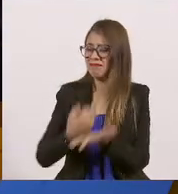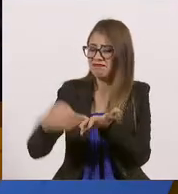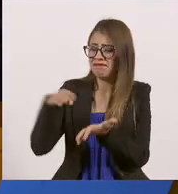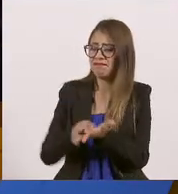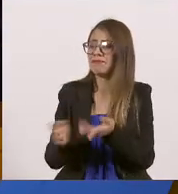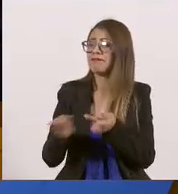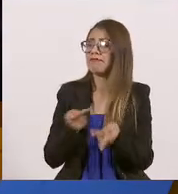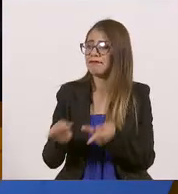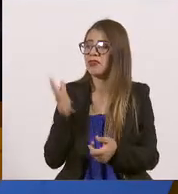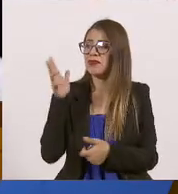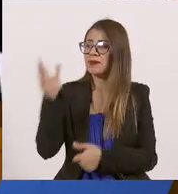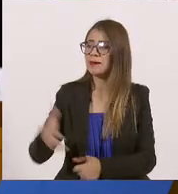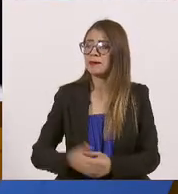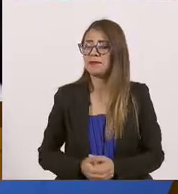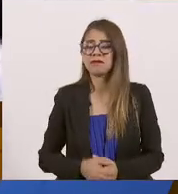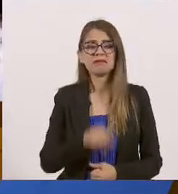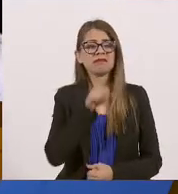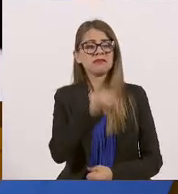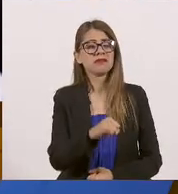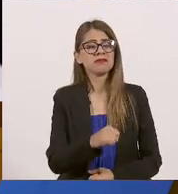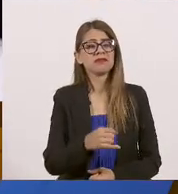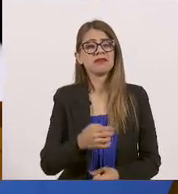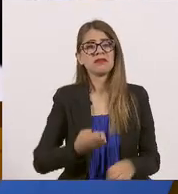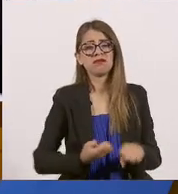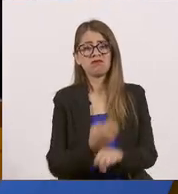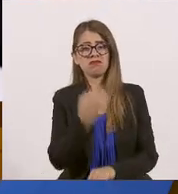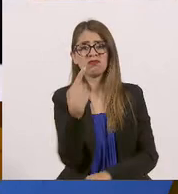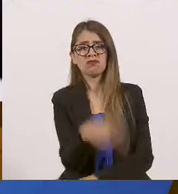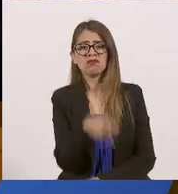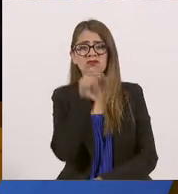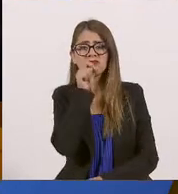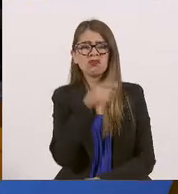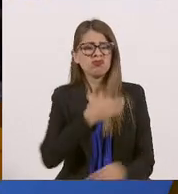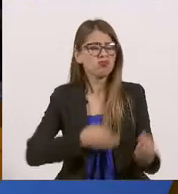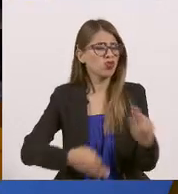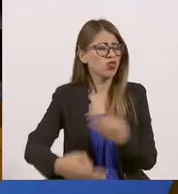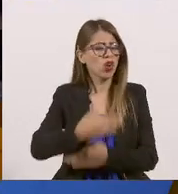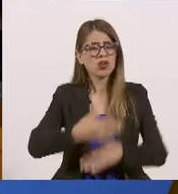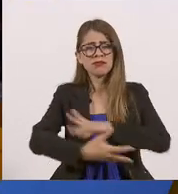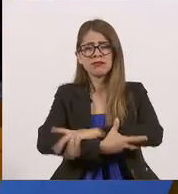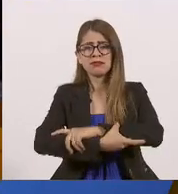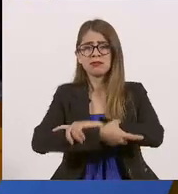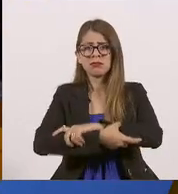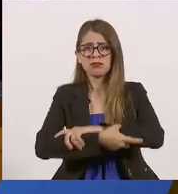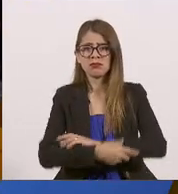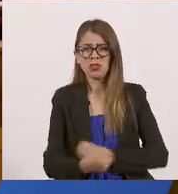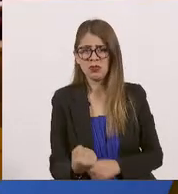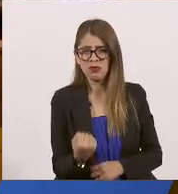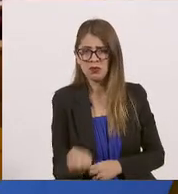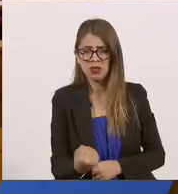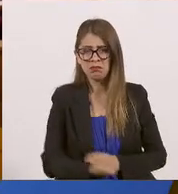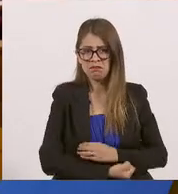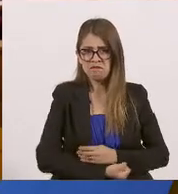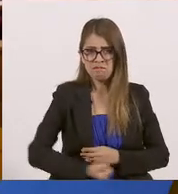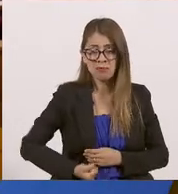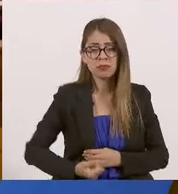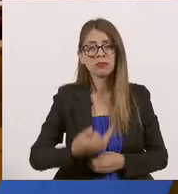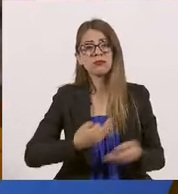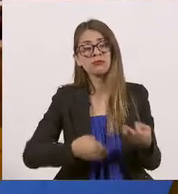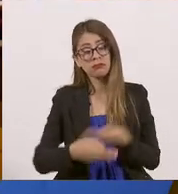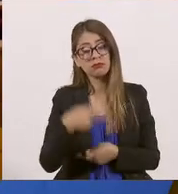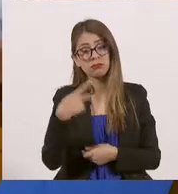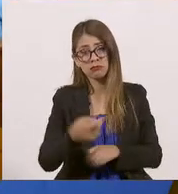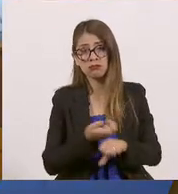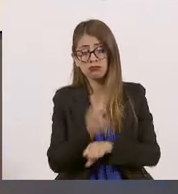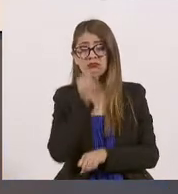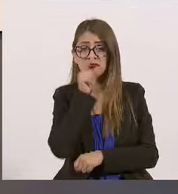planeando un futuro. Así es, en Jalisco estamos sumando todos, lo hemos hablado mucho, Jalisco ha resistido y además estamos seguros de que Jalisco